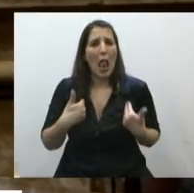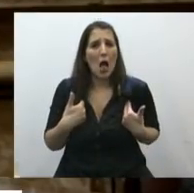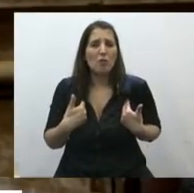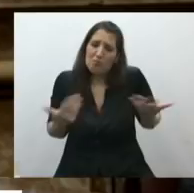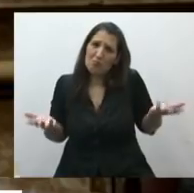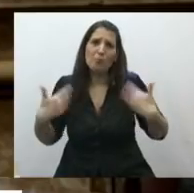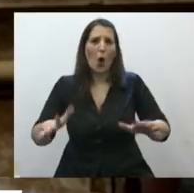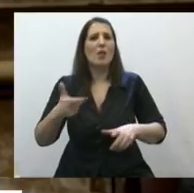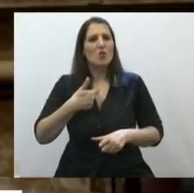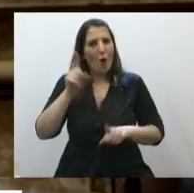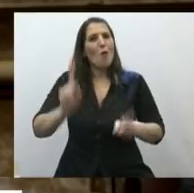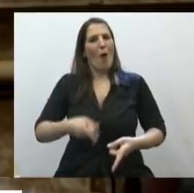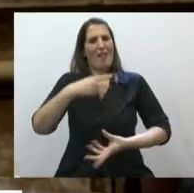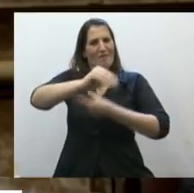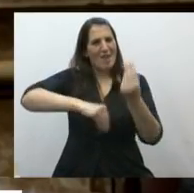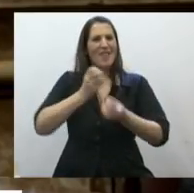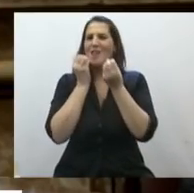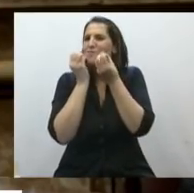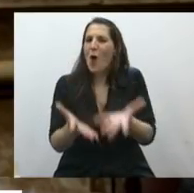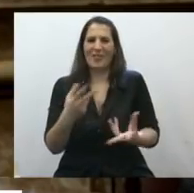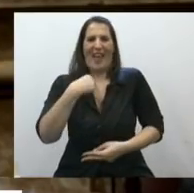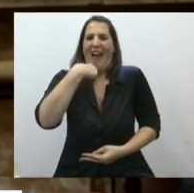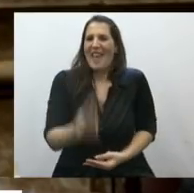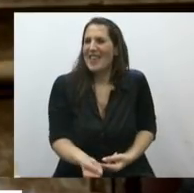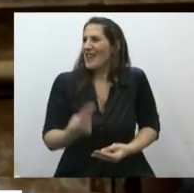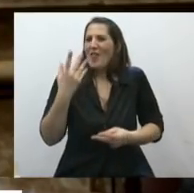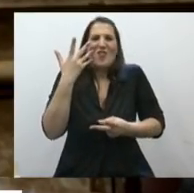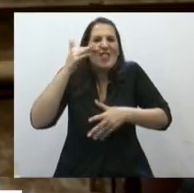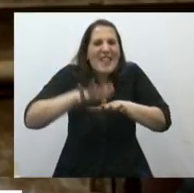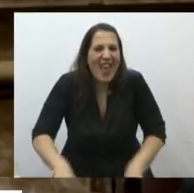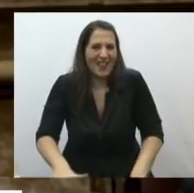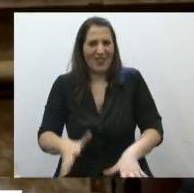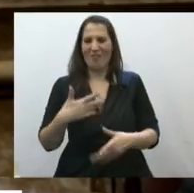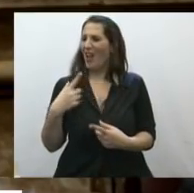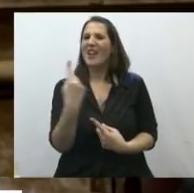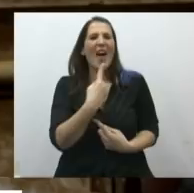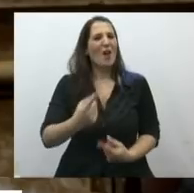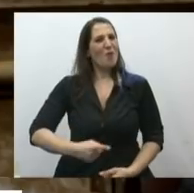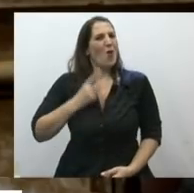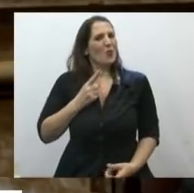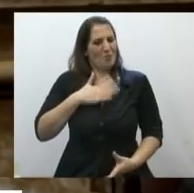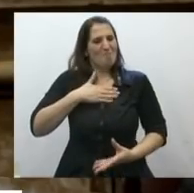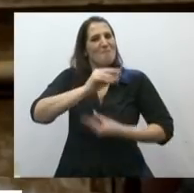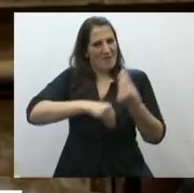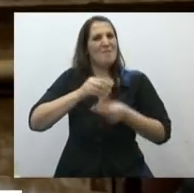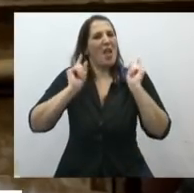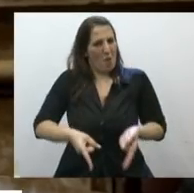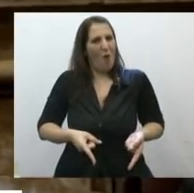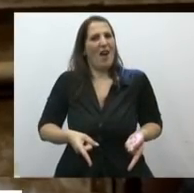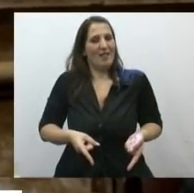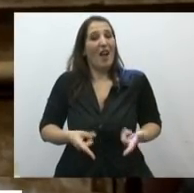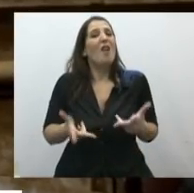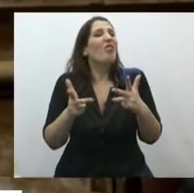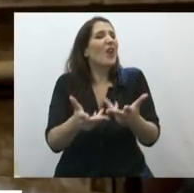unos hermosos hijos, unos hermosos nietos, una familia, en fin, de la que todos y cada uno nos sentimos plenamente orgullosos. Y digo esto, hago